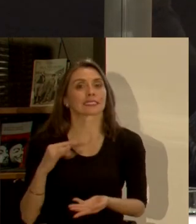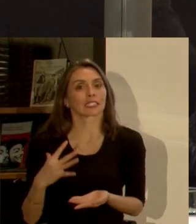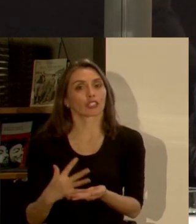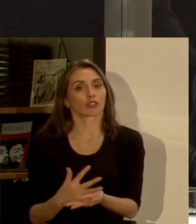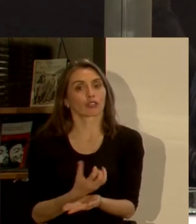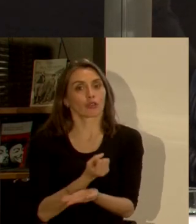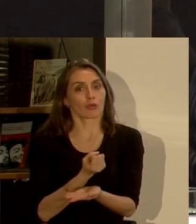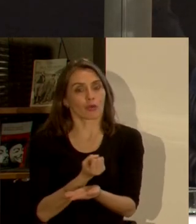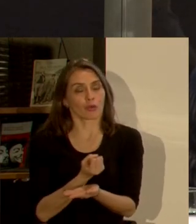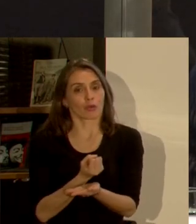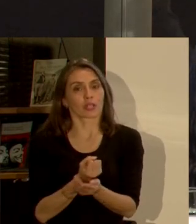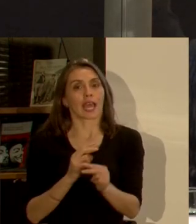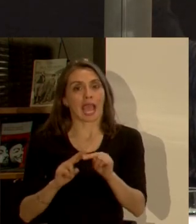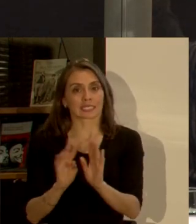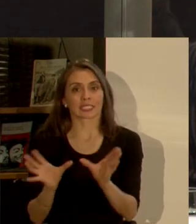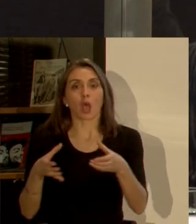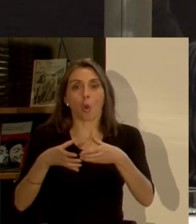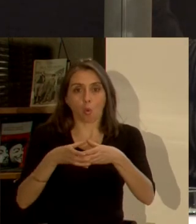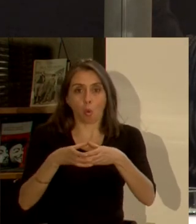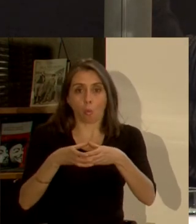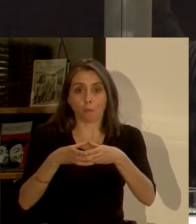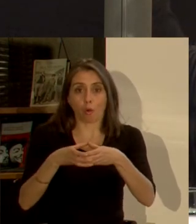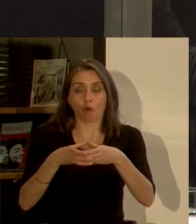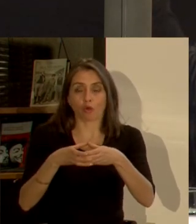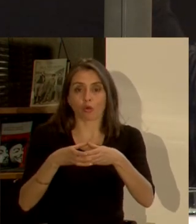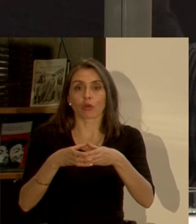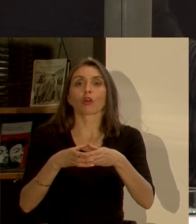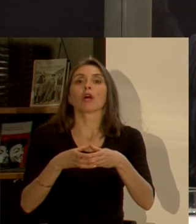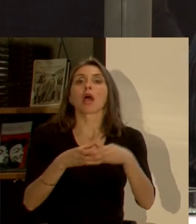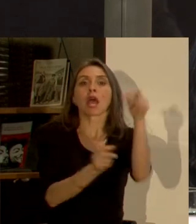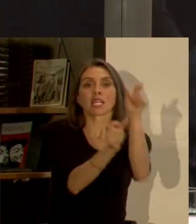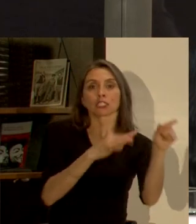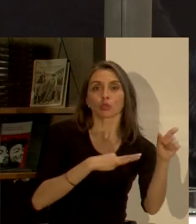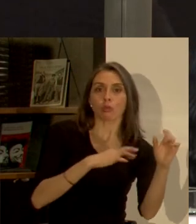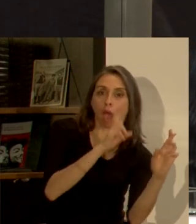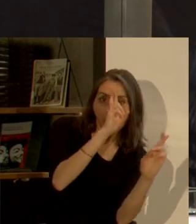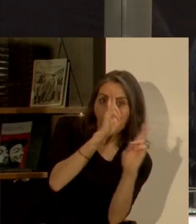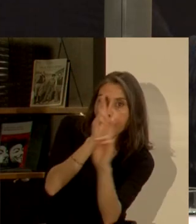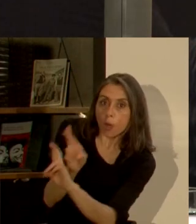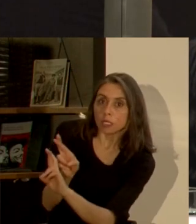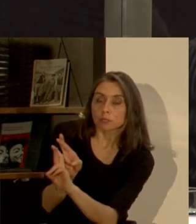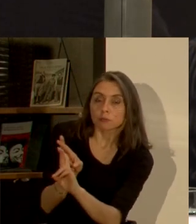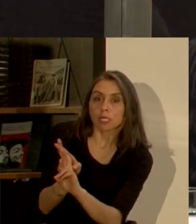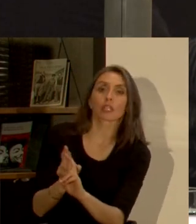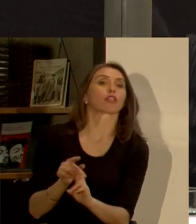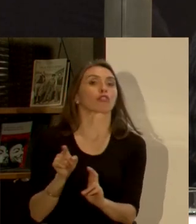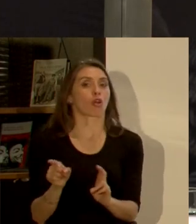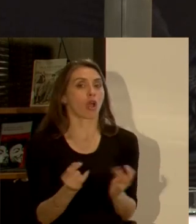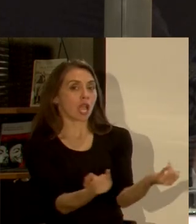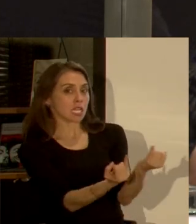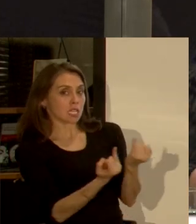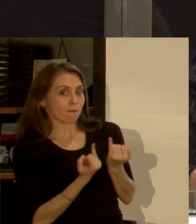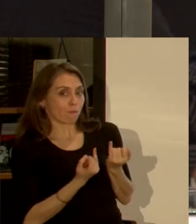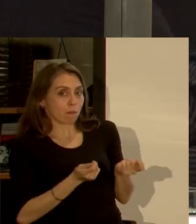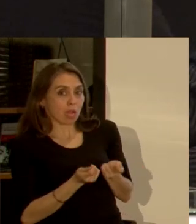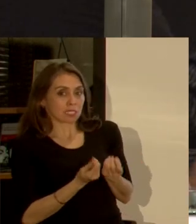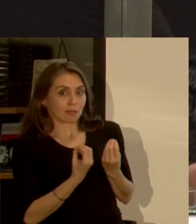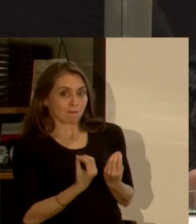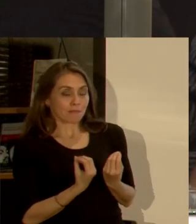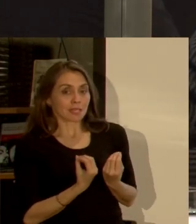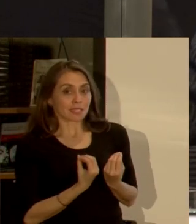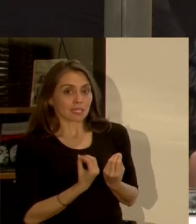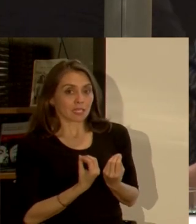generar este grupo que cuenta con este respeto y ellos manejan bien la información y su relación